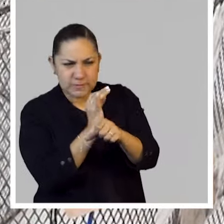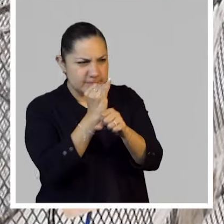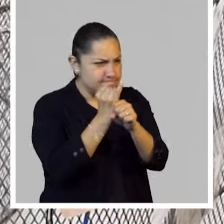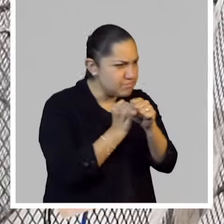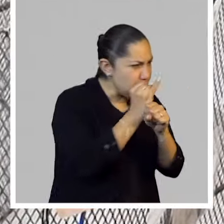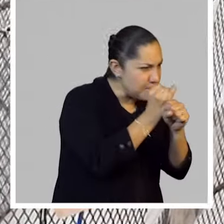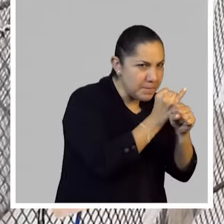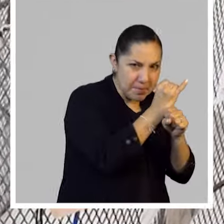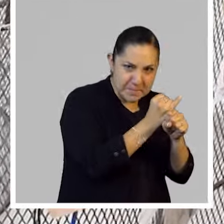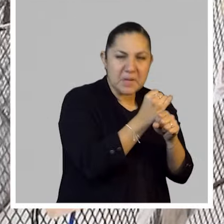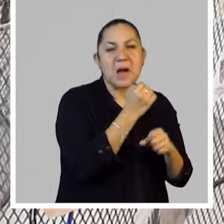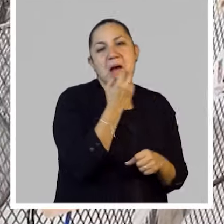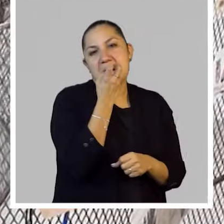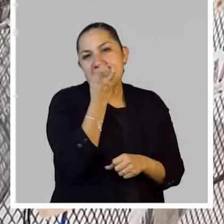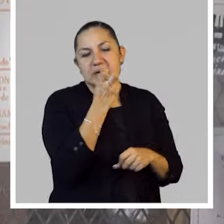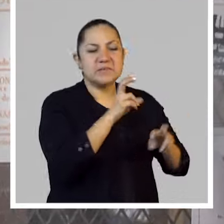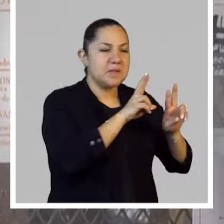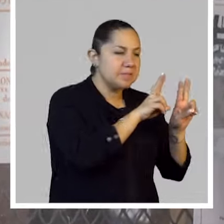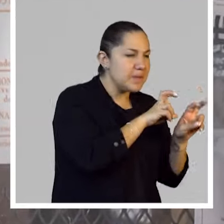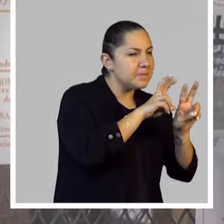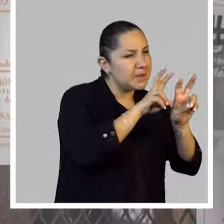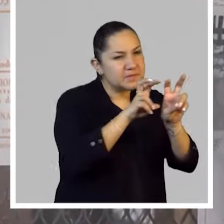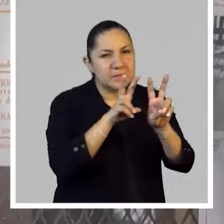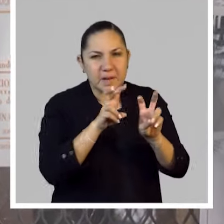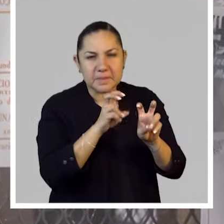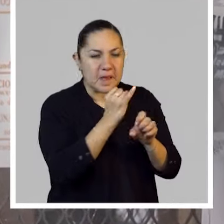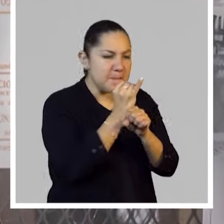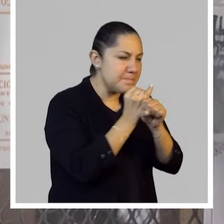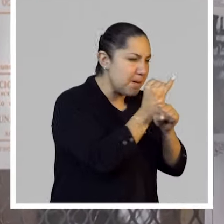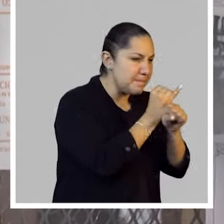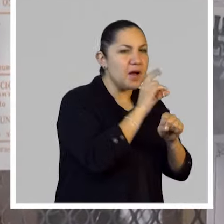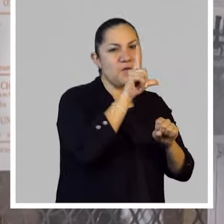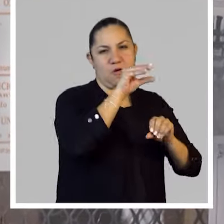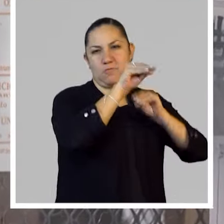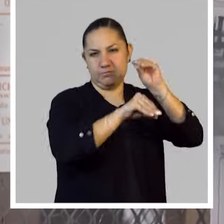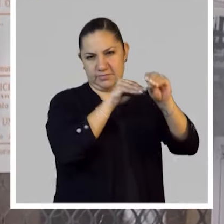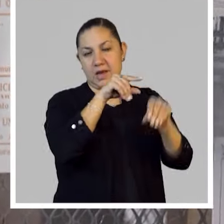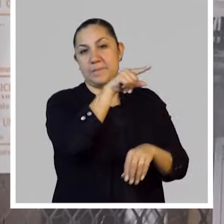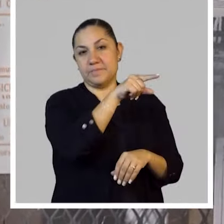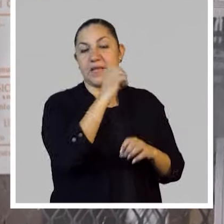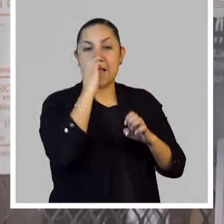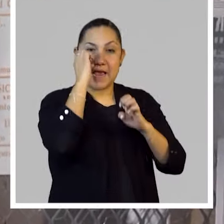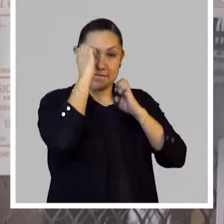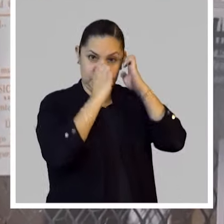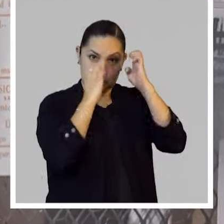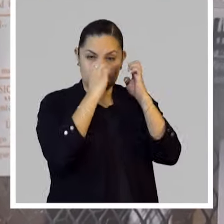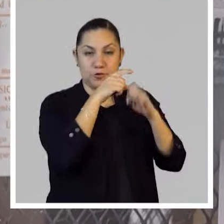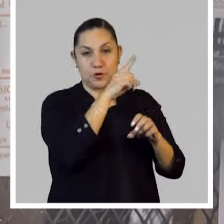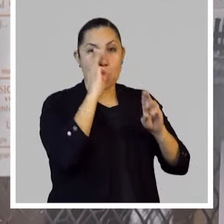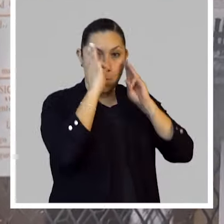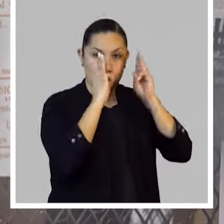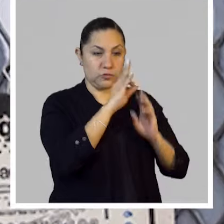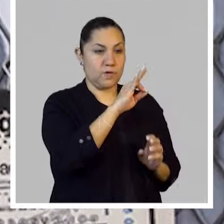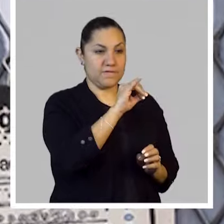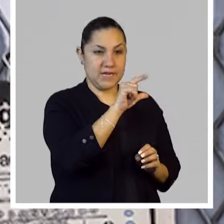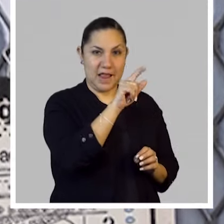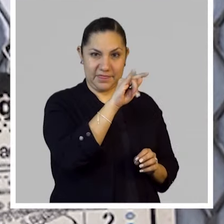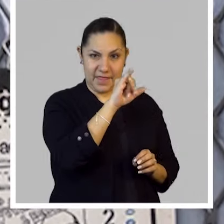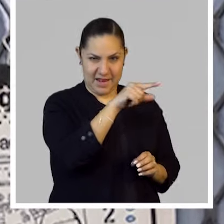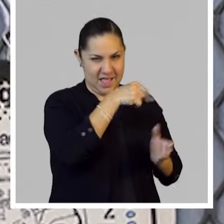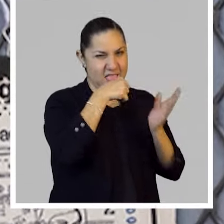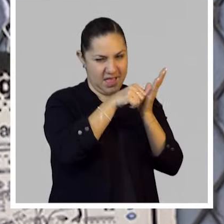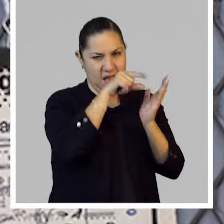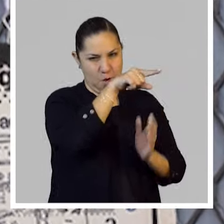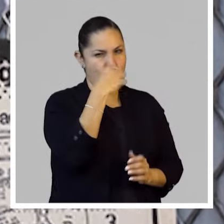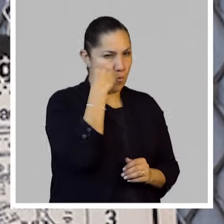una cosa, entre una cosa y otra, llegamos a esta exposición que se presentó primero en el Museo de la Filatelia de Oaxaca y